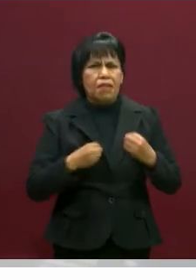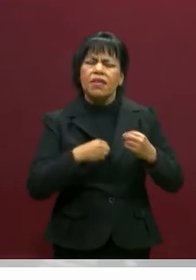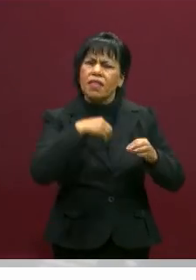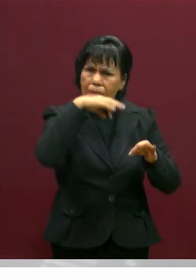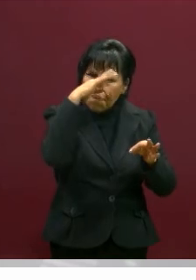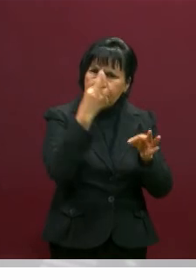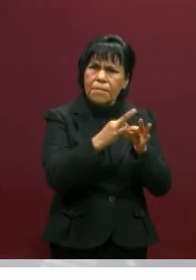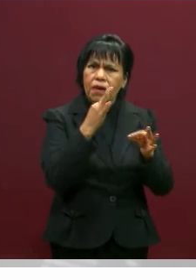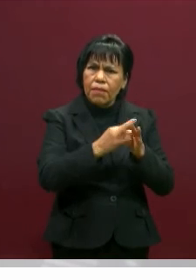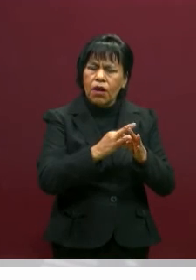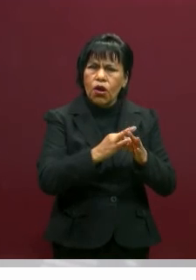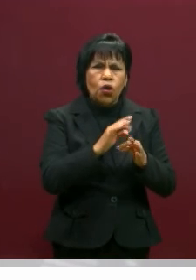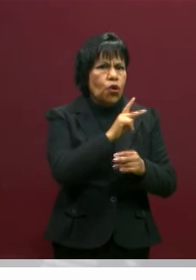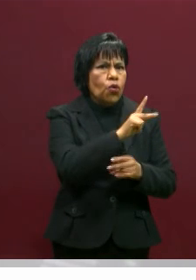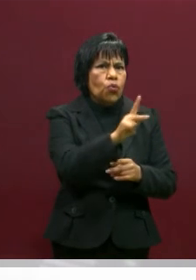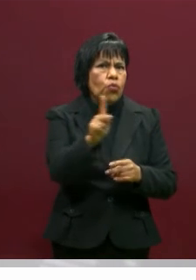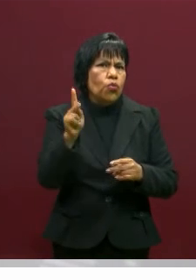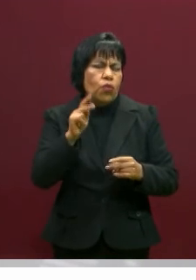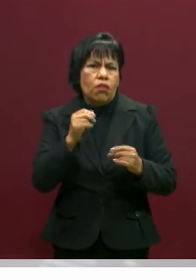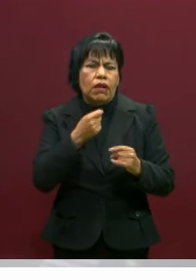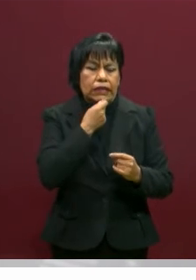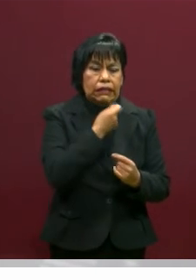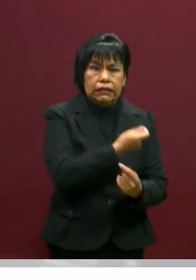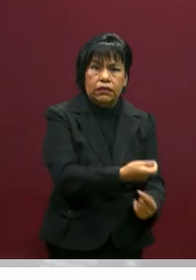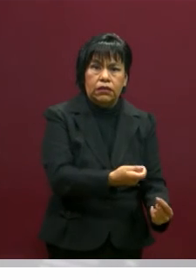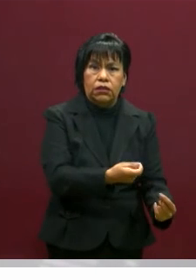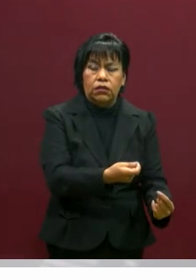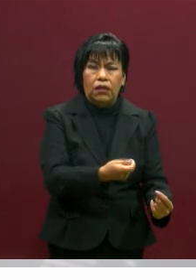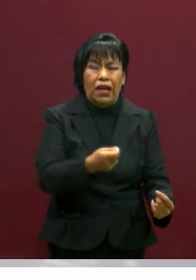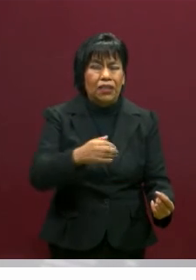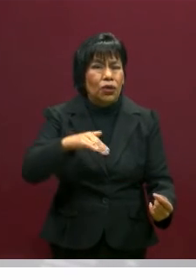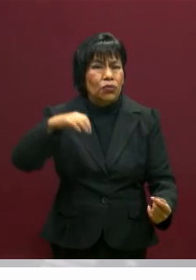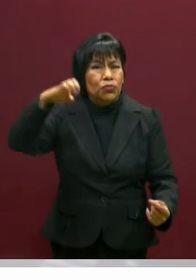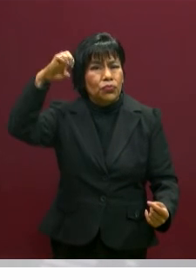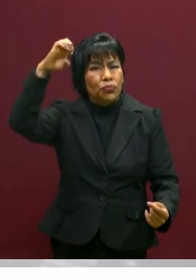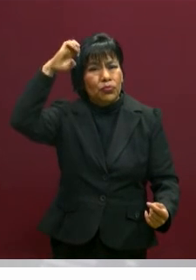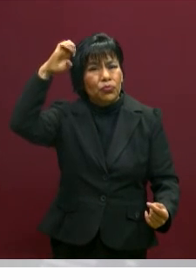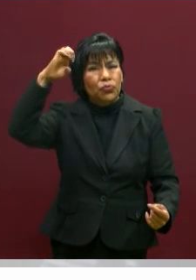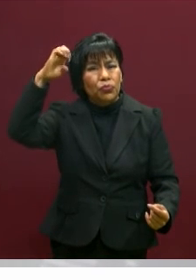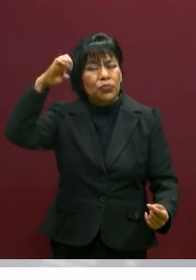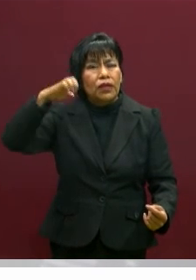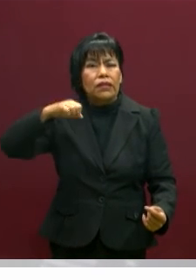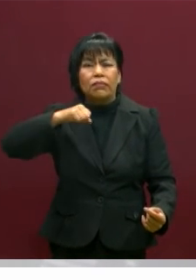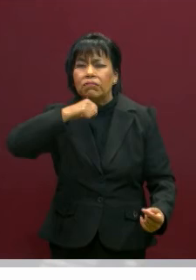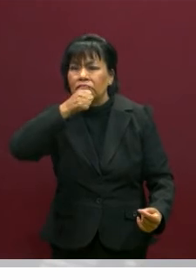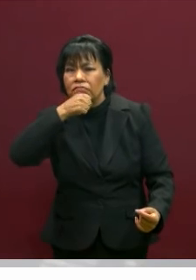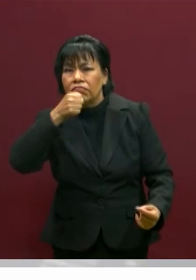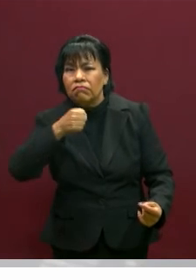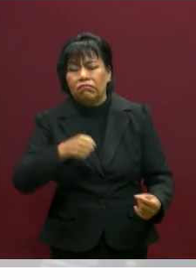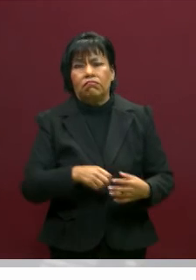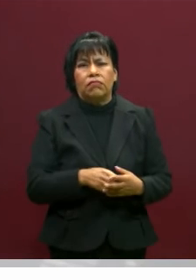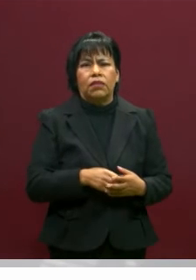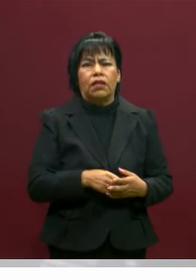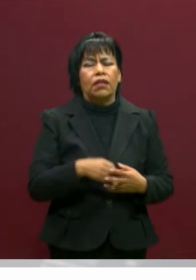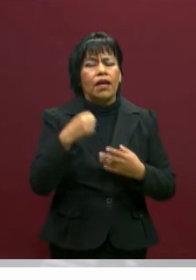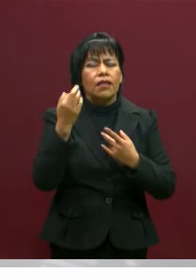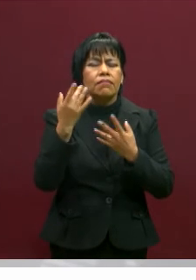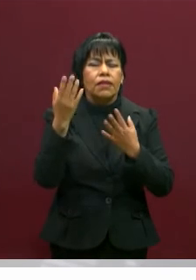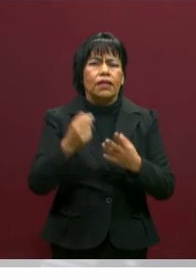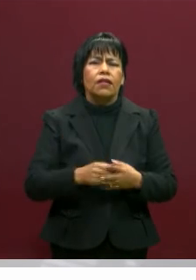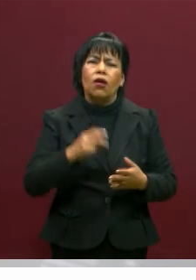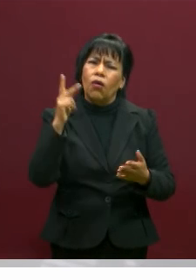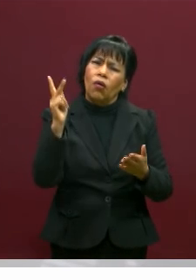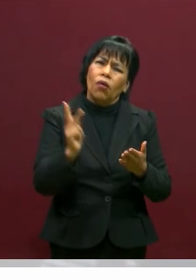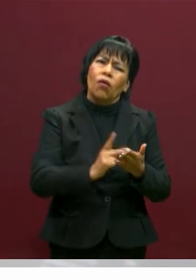y por todos, desde los niños hasta los ancianos, nos dará la esperanza de que podemos regenerar la tierra,